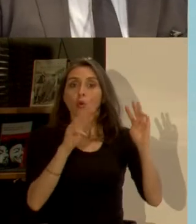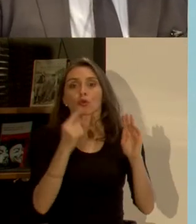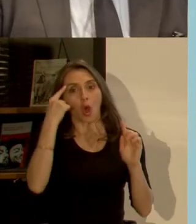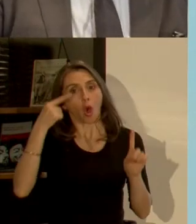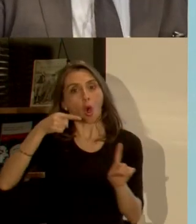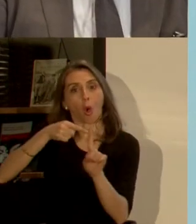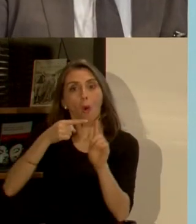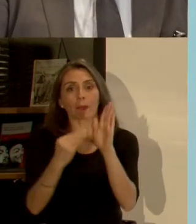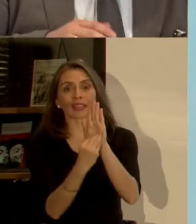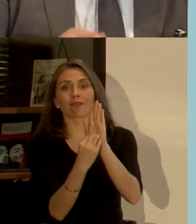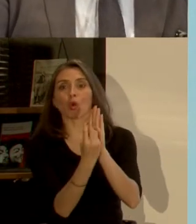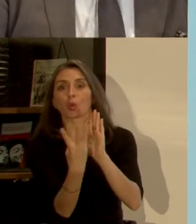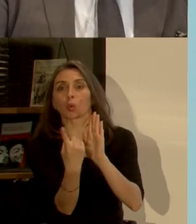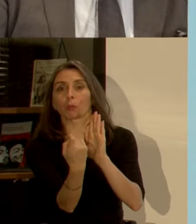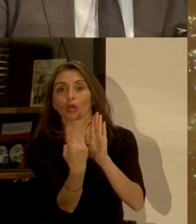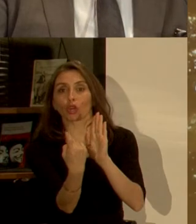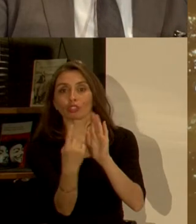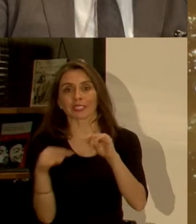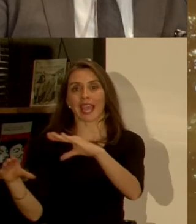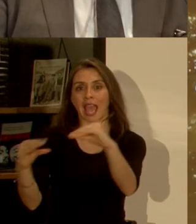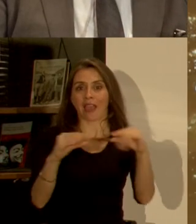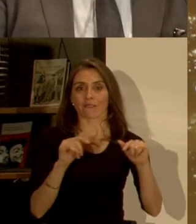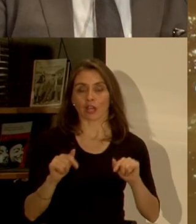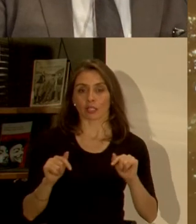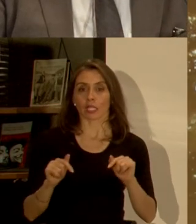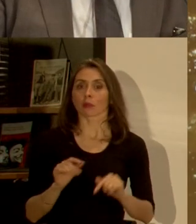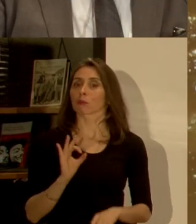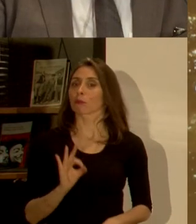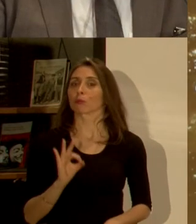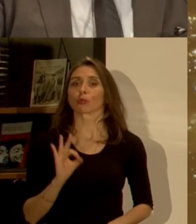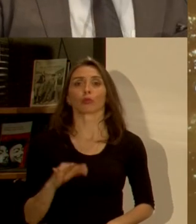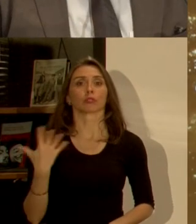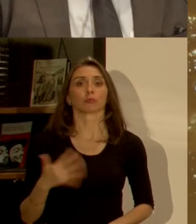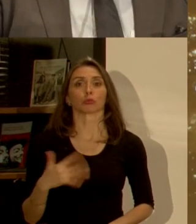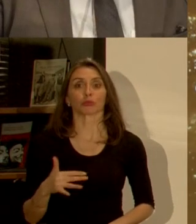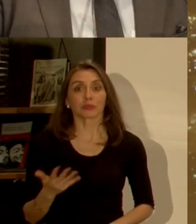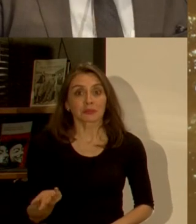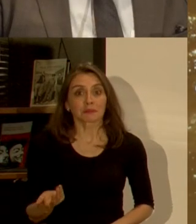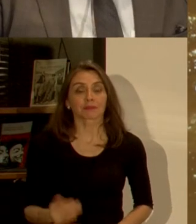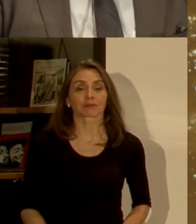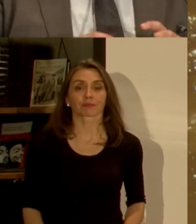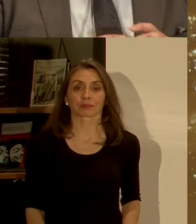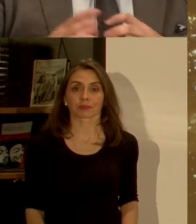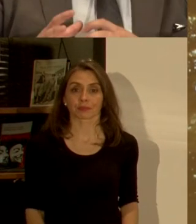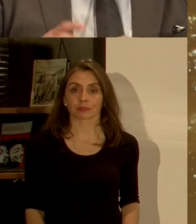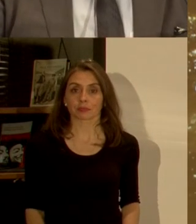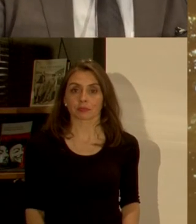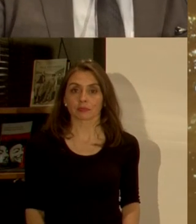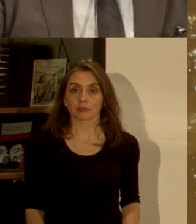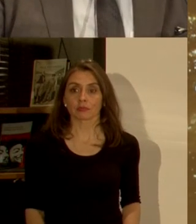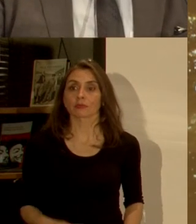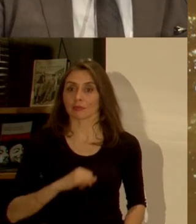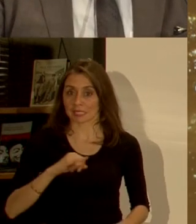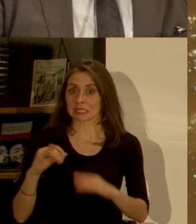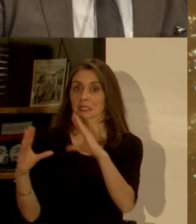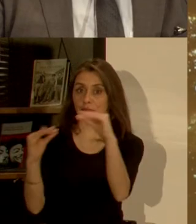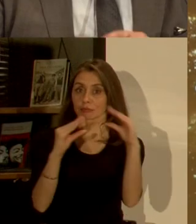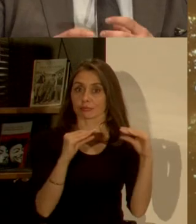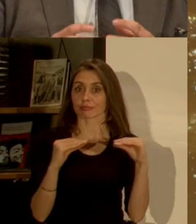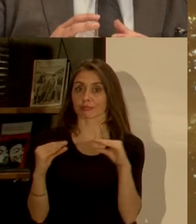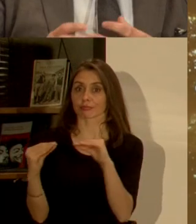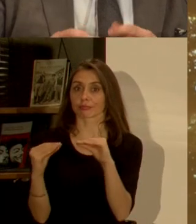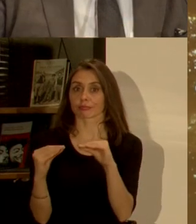11 que es lo que nos convoca es muy muy relevante quizás para poder seguir abordando